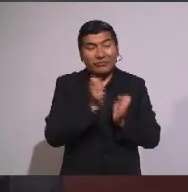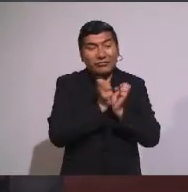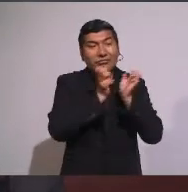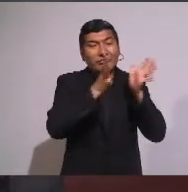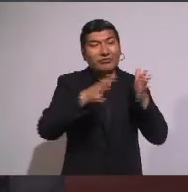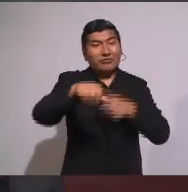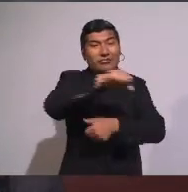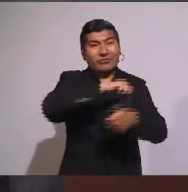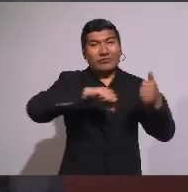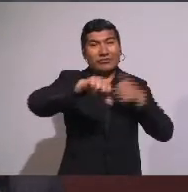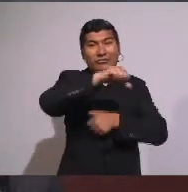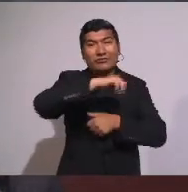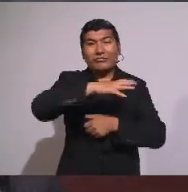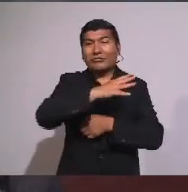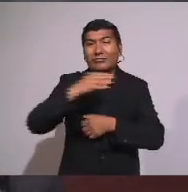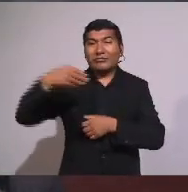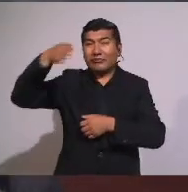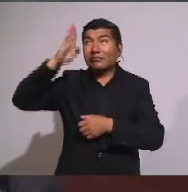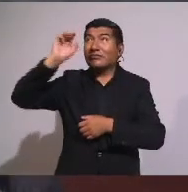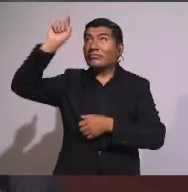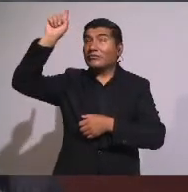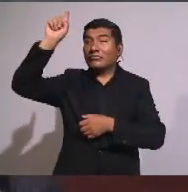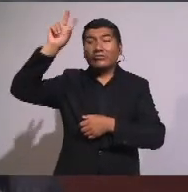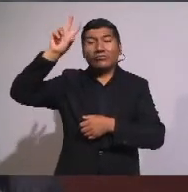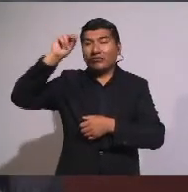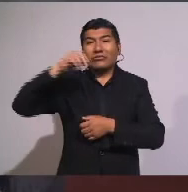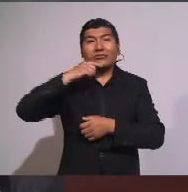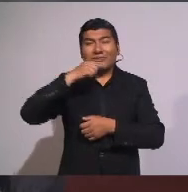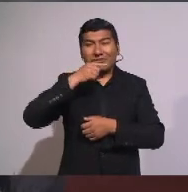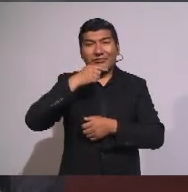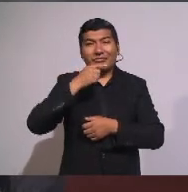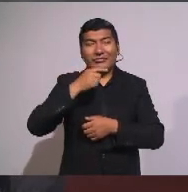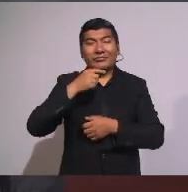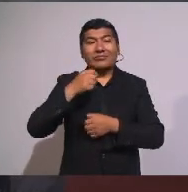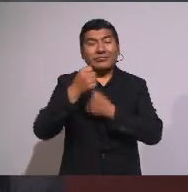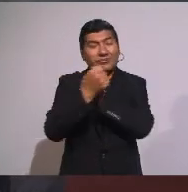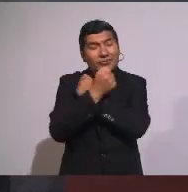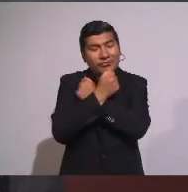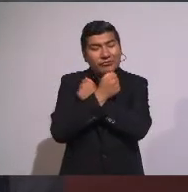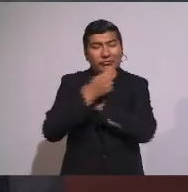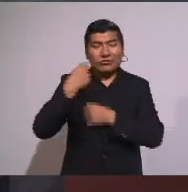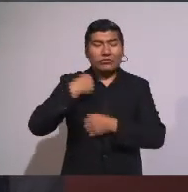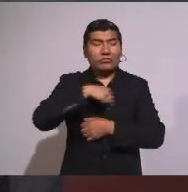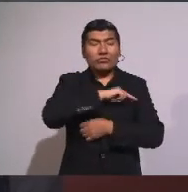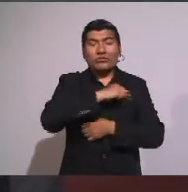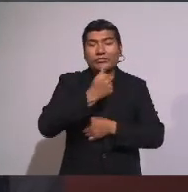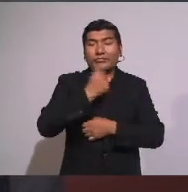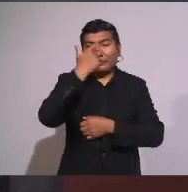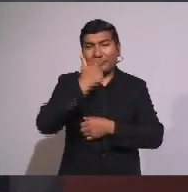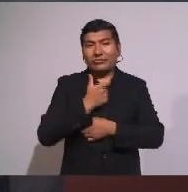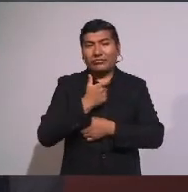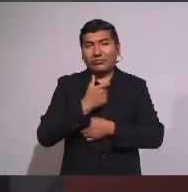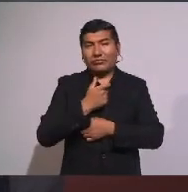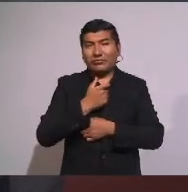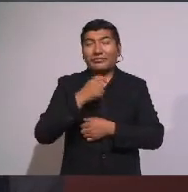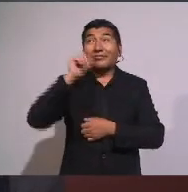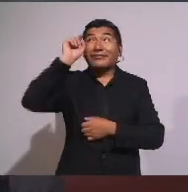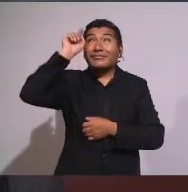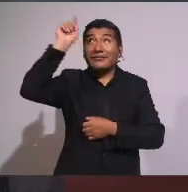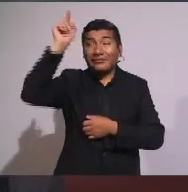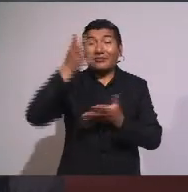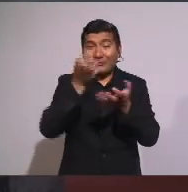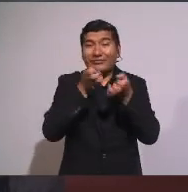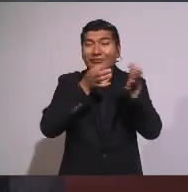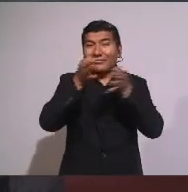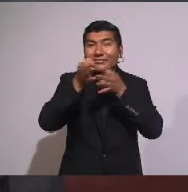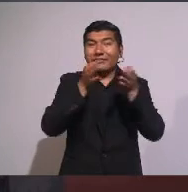Y Dios No nos manda Amarnos A nosotros mismos Lo que quiere decir El Señor Es